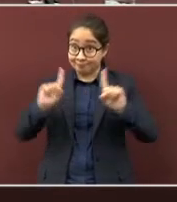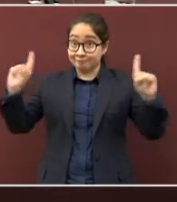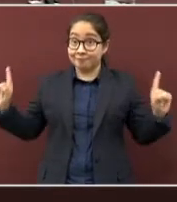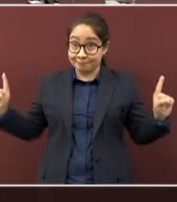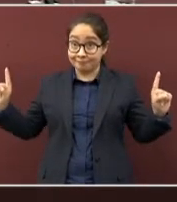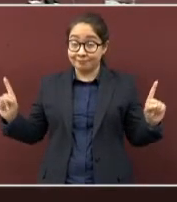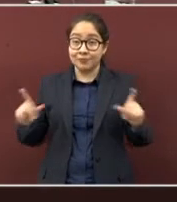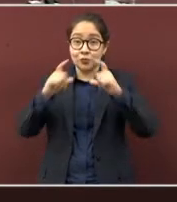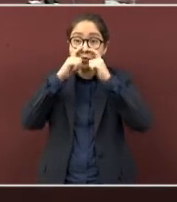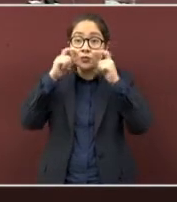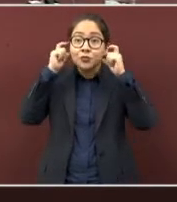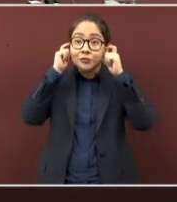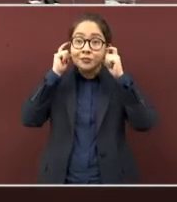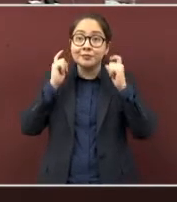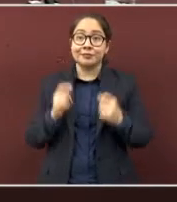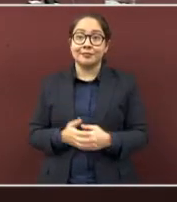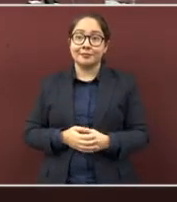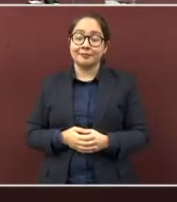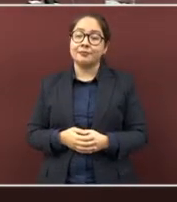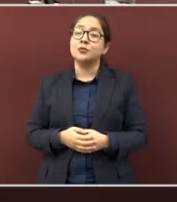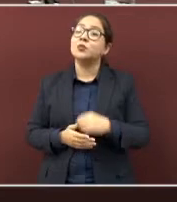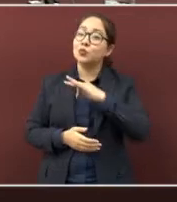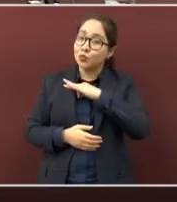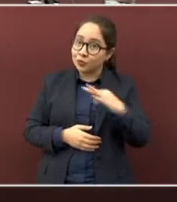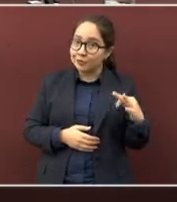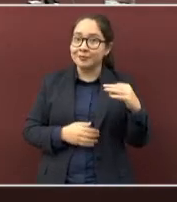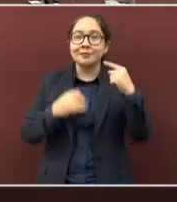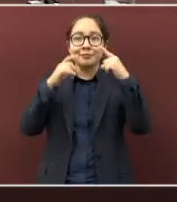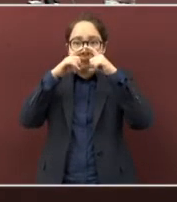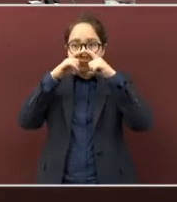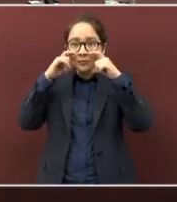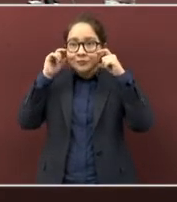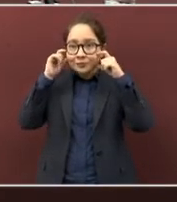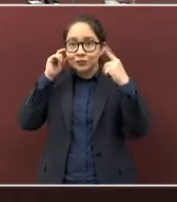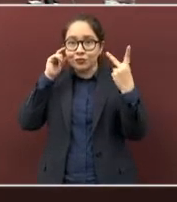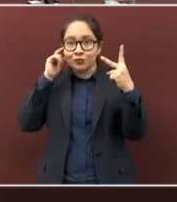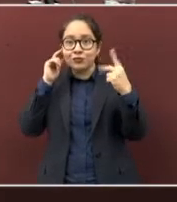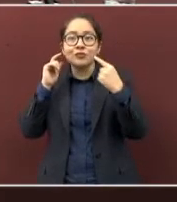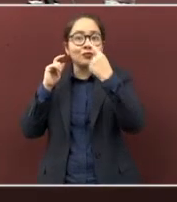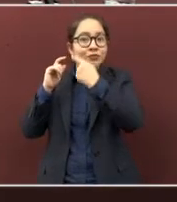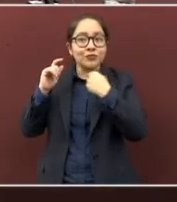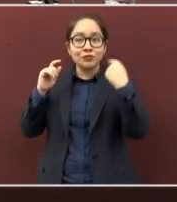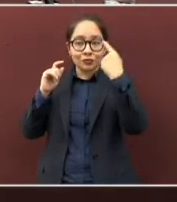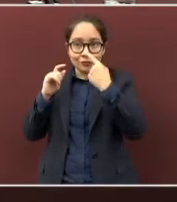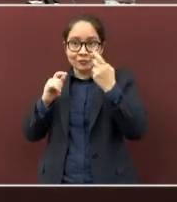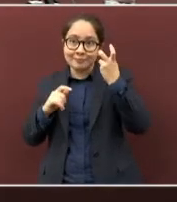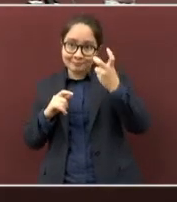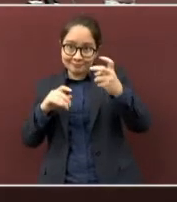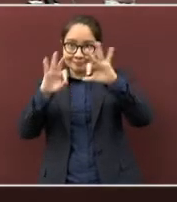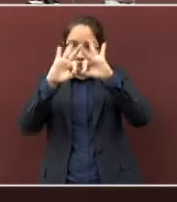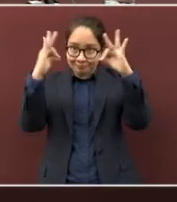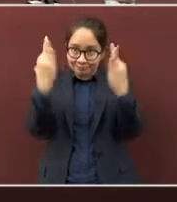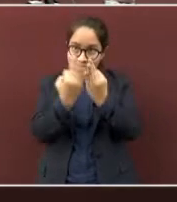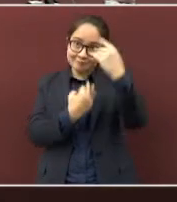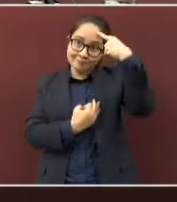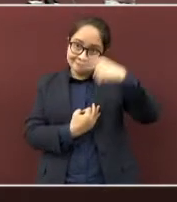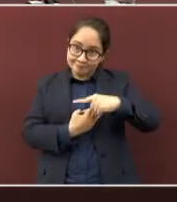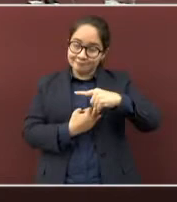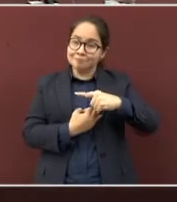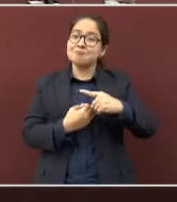y su cubrebocca, que cubra precisamente nariz y garganta. Son las armas para